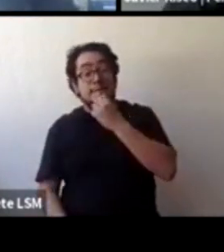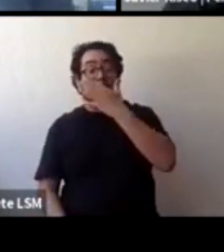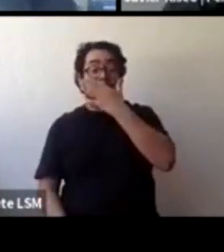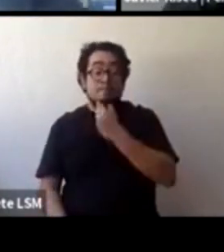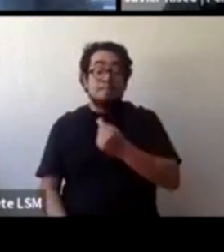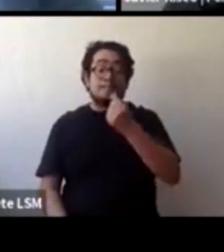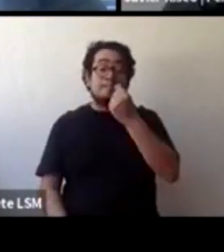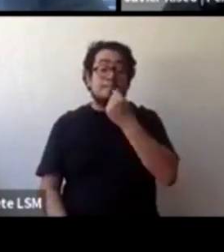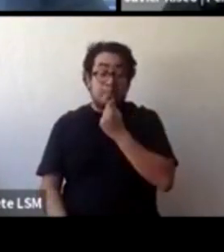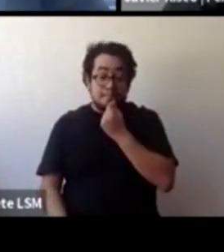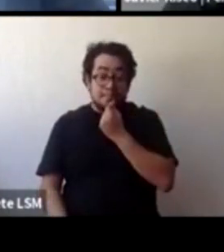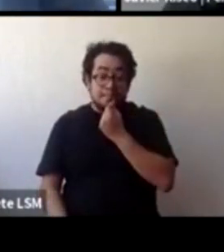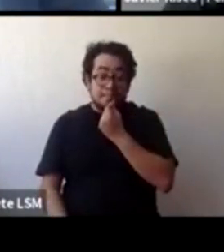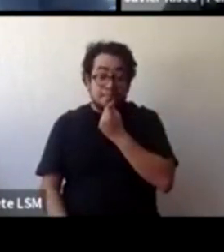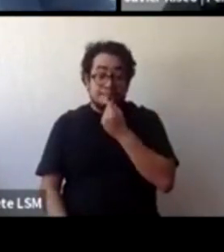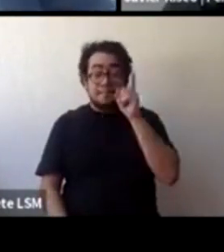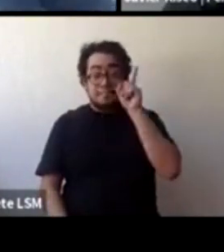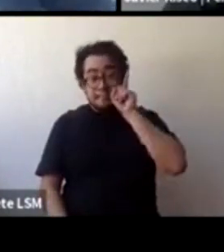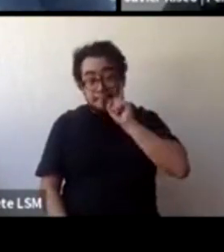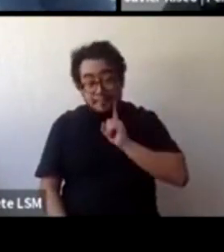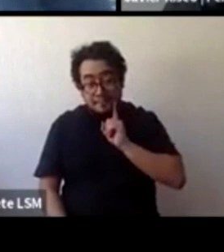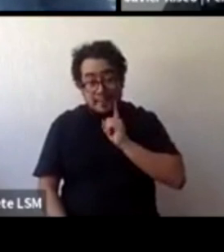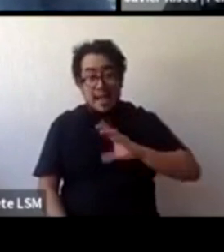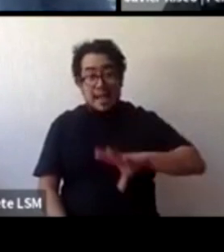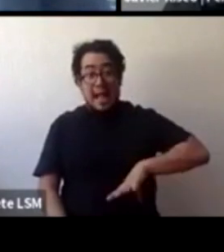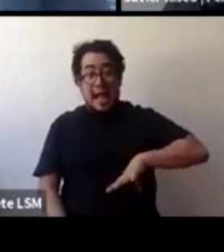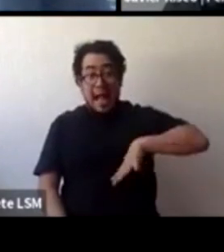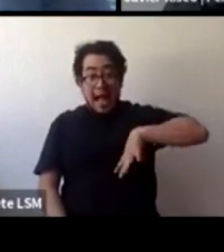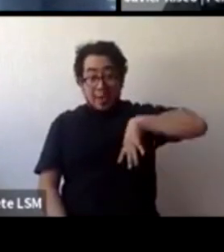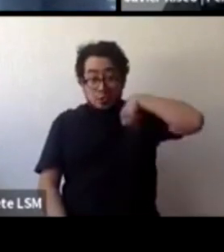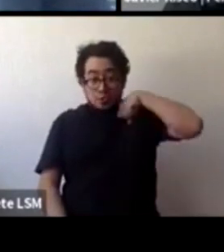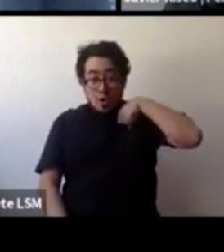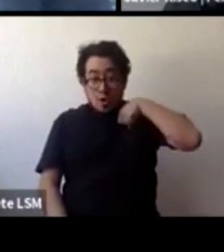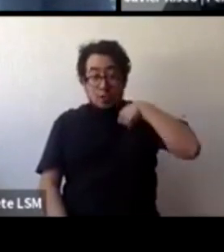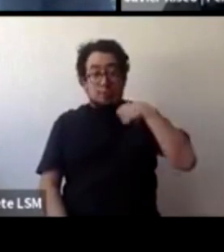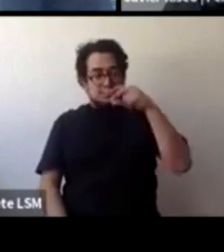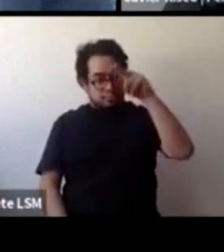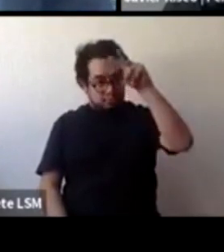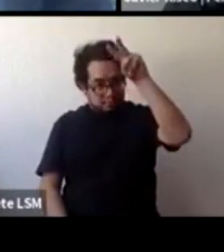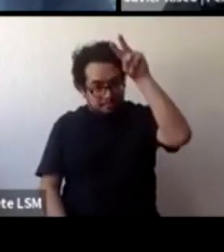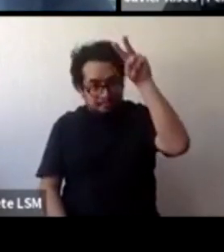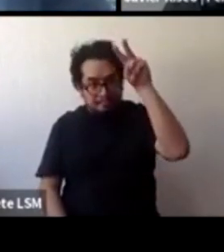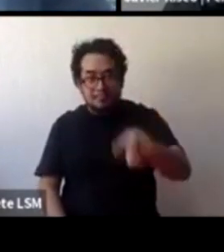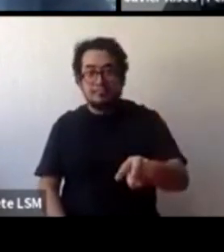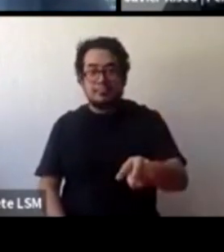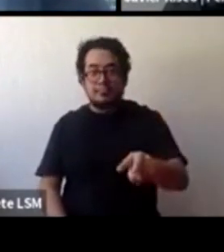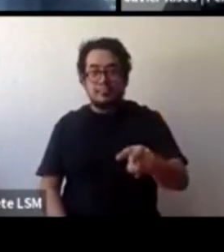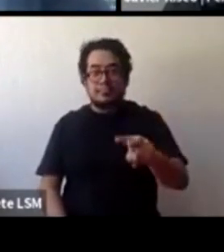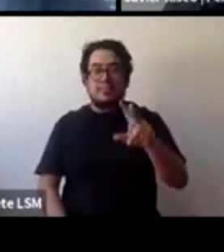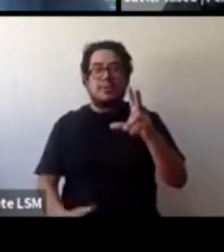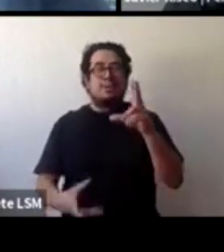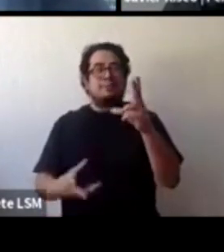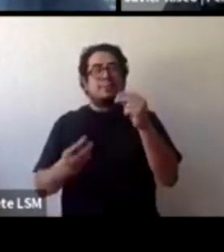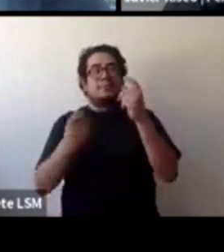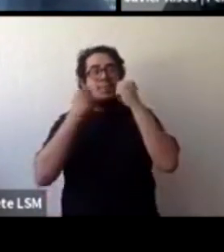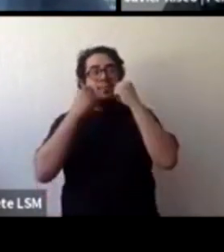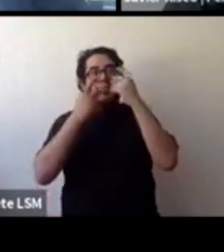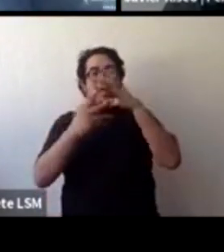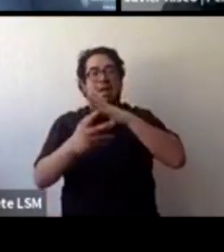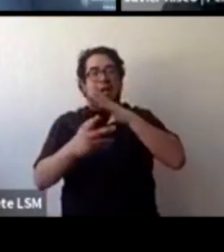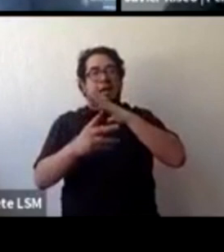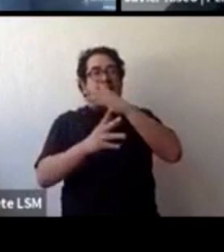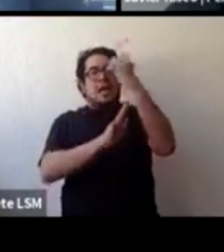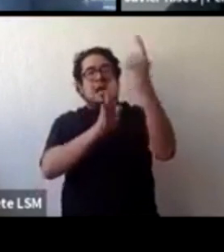es real aunque no tengamos una comprobación legal al respecto me explico. sea, deberían de ser dos